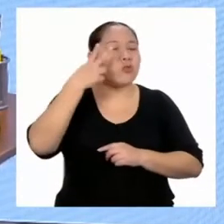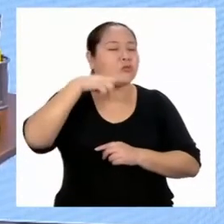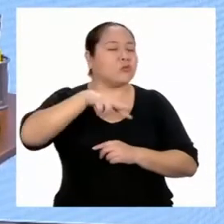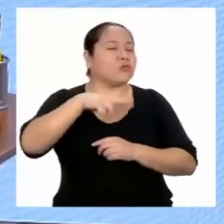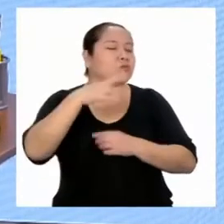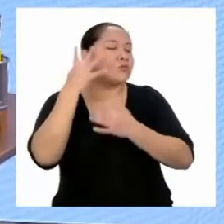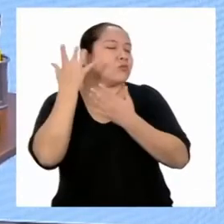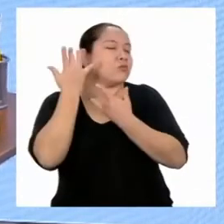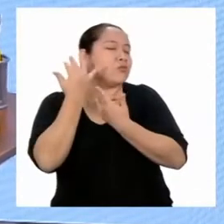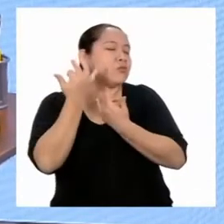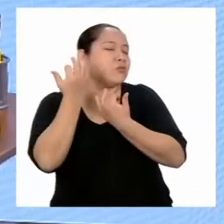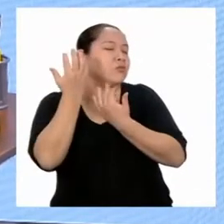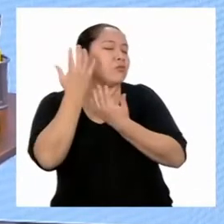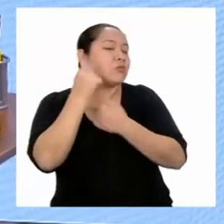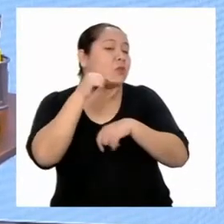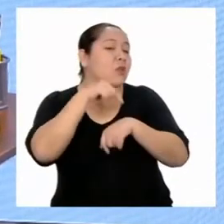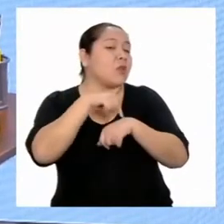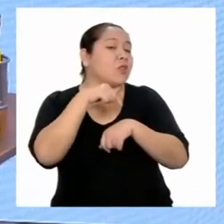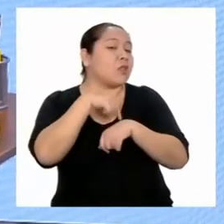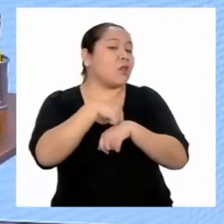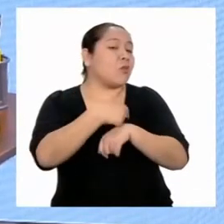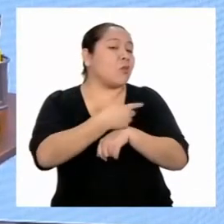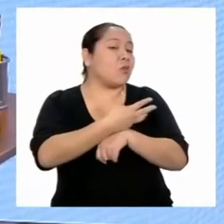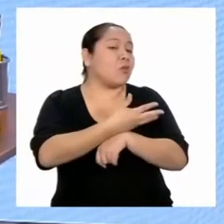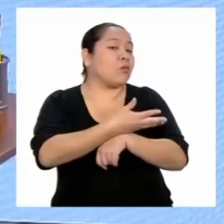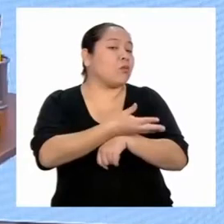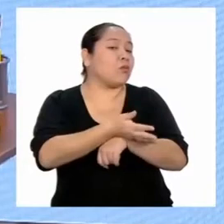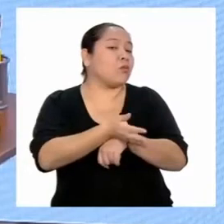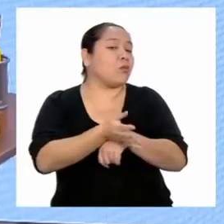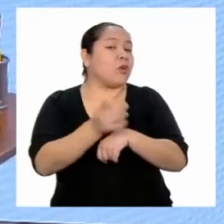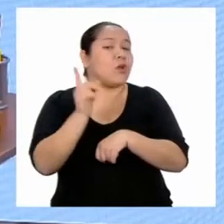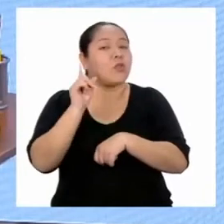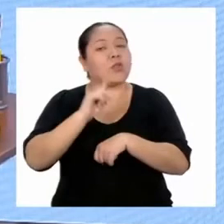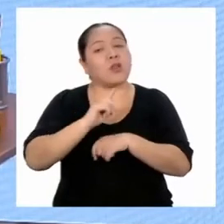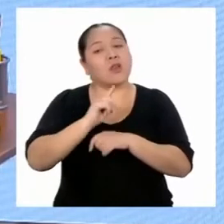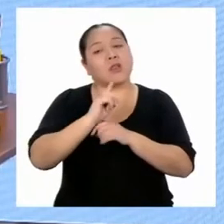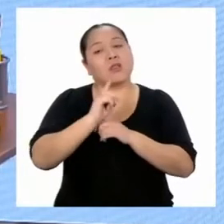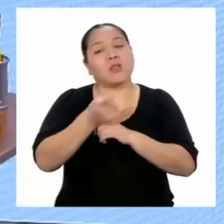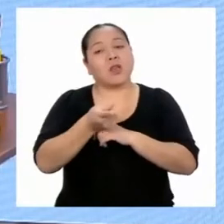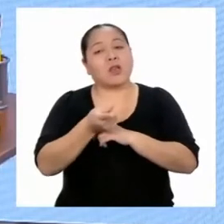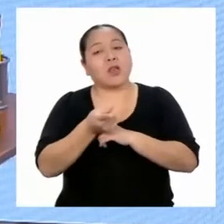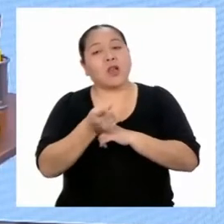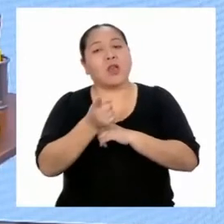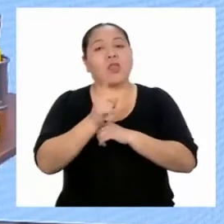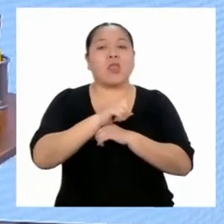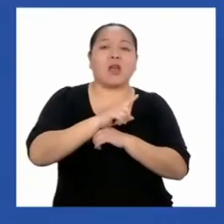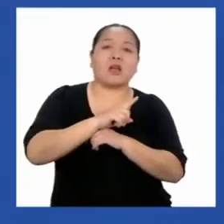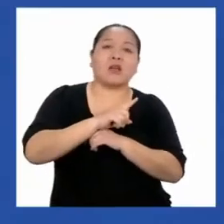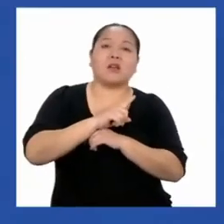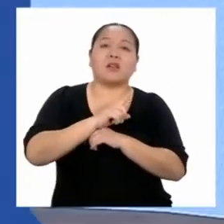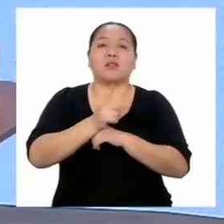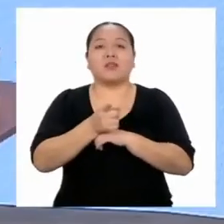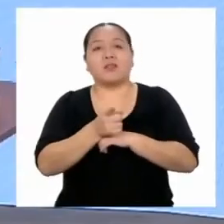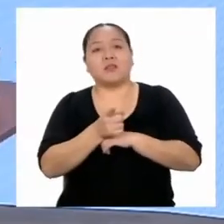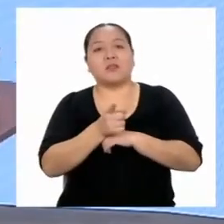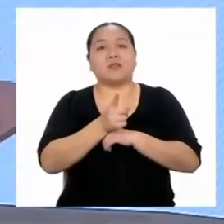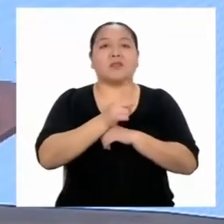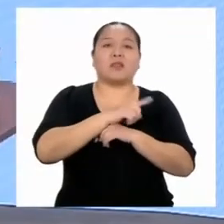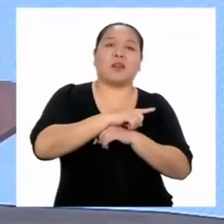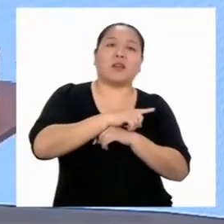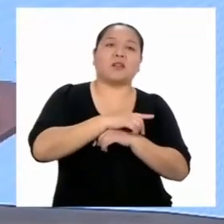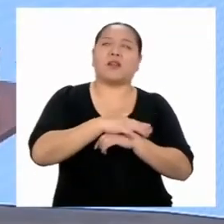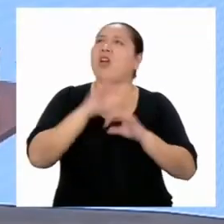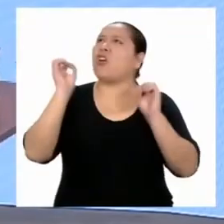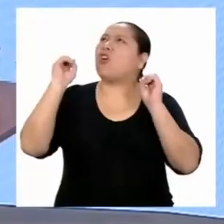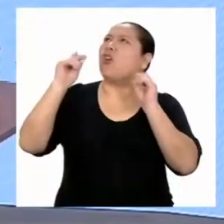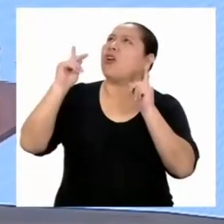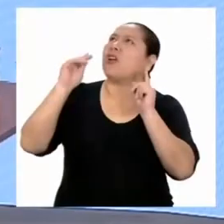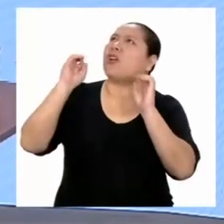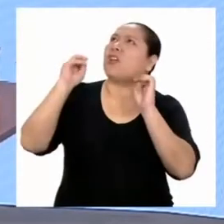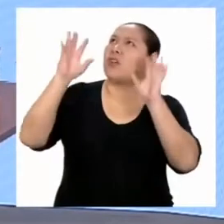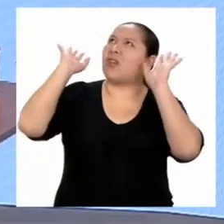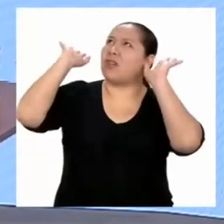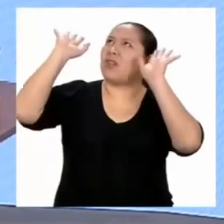esperando. El tiempo corre, tic-tac, tic-tac. Ok, ok, señor de la voz misteriosa. Creo